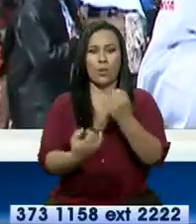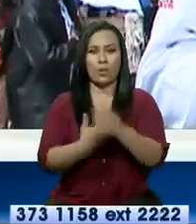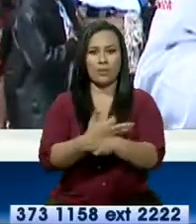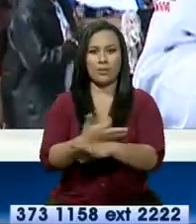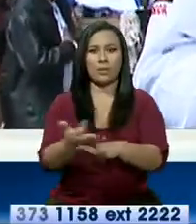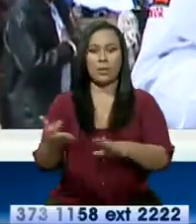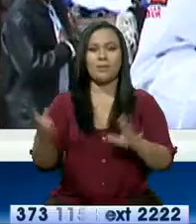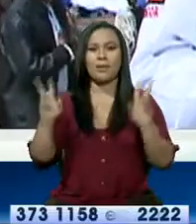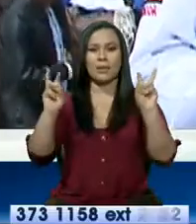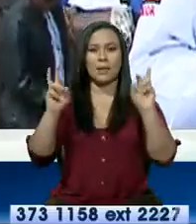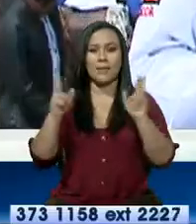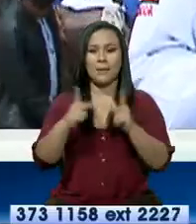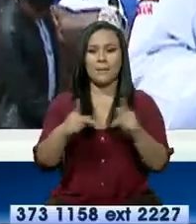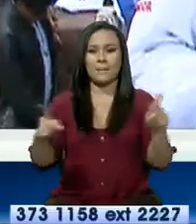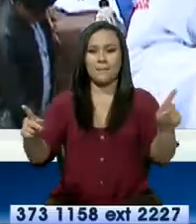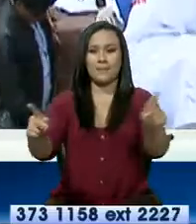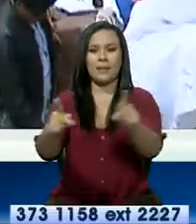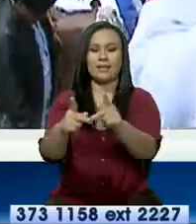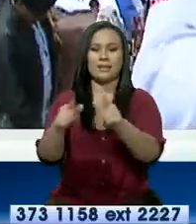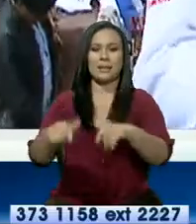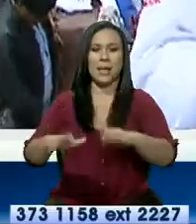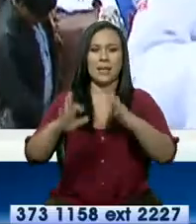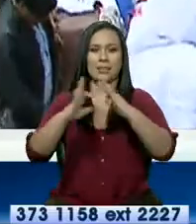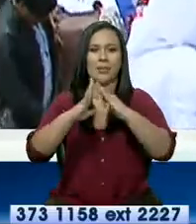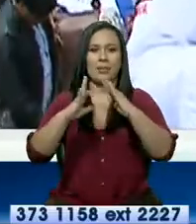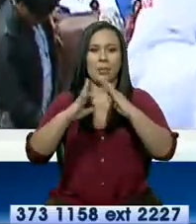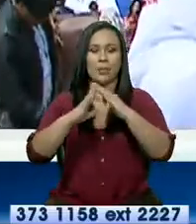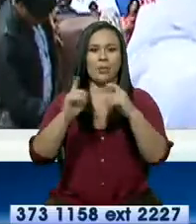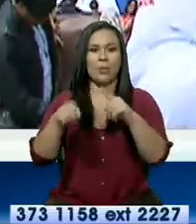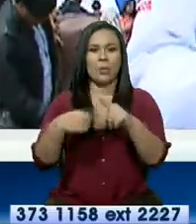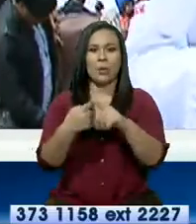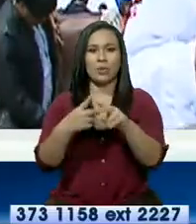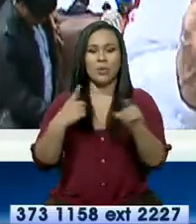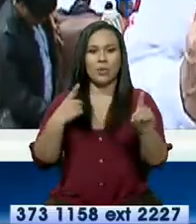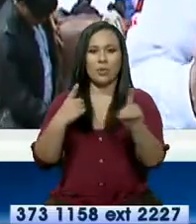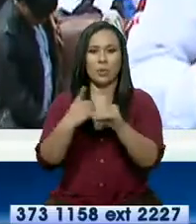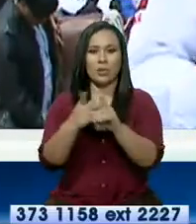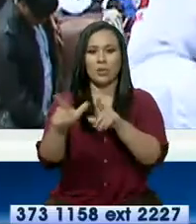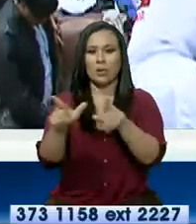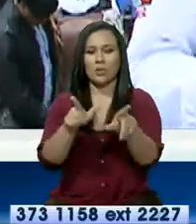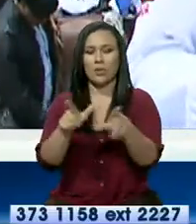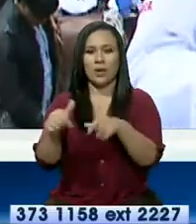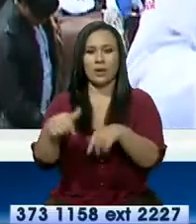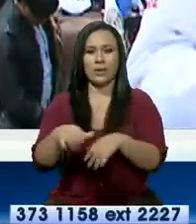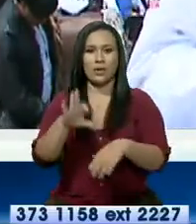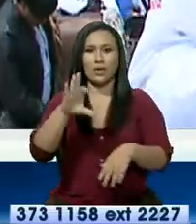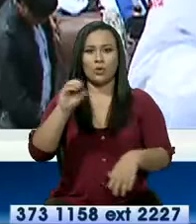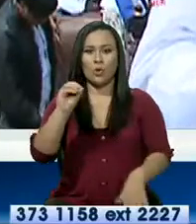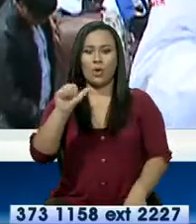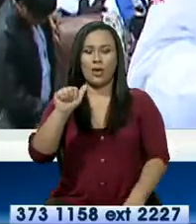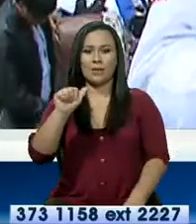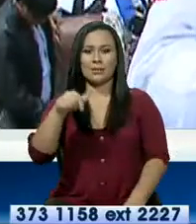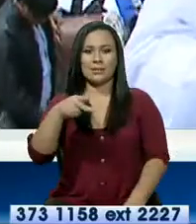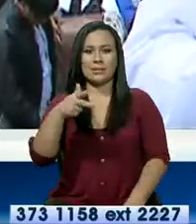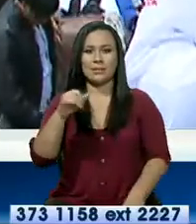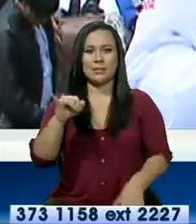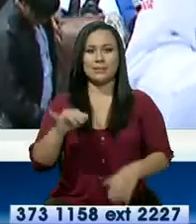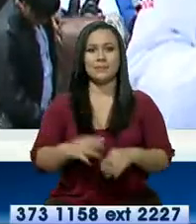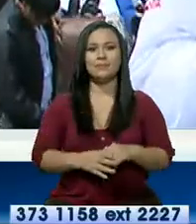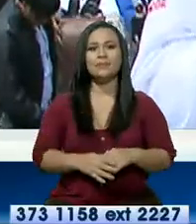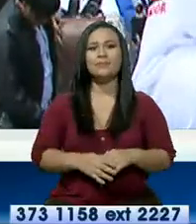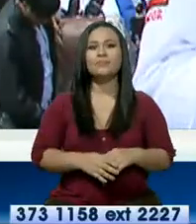la toma de la plaza en Tabacundo, cuando se encontraban Huaraquí con Tupigachi. Y a raíz de la